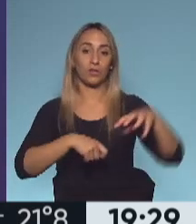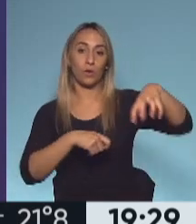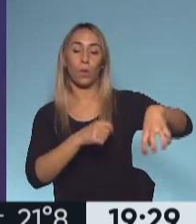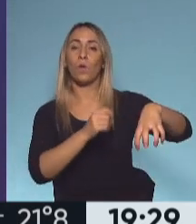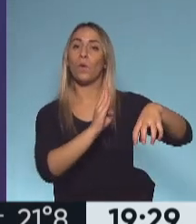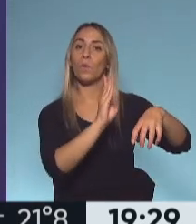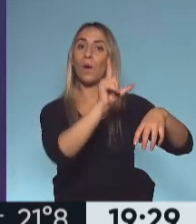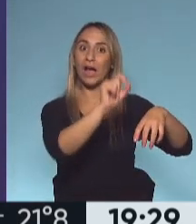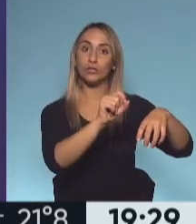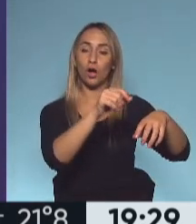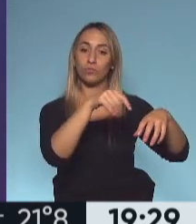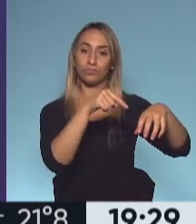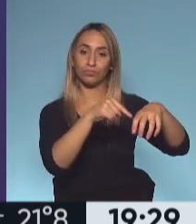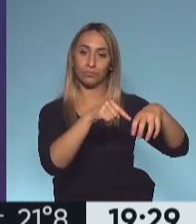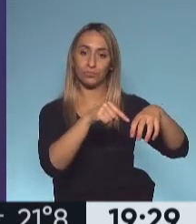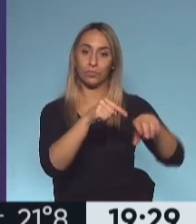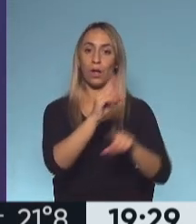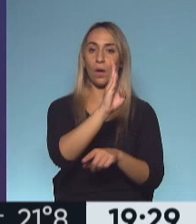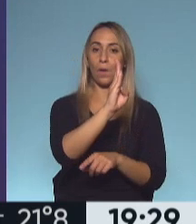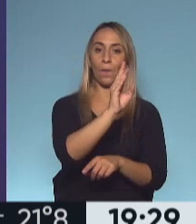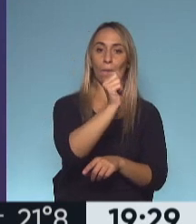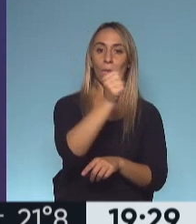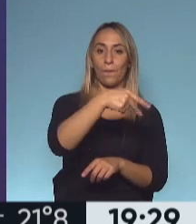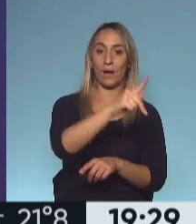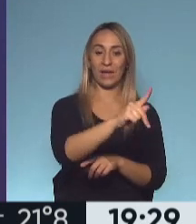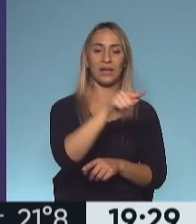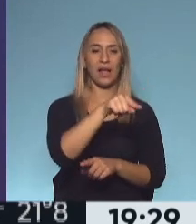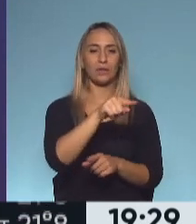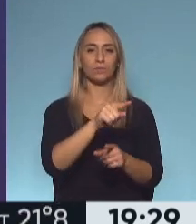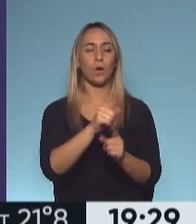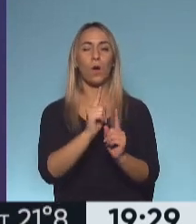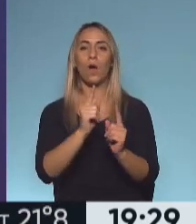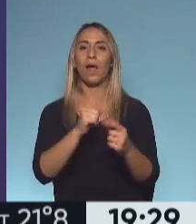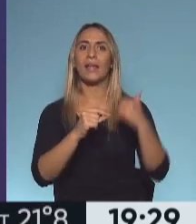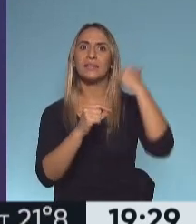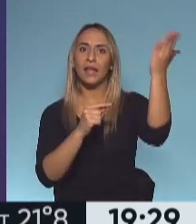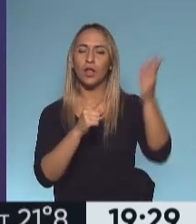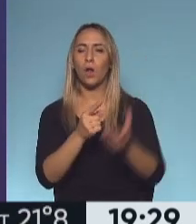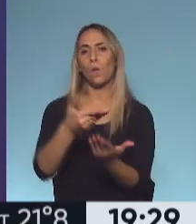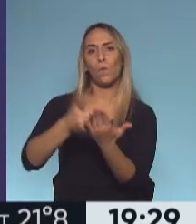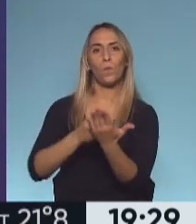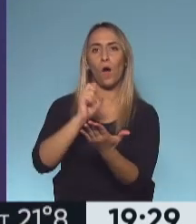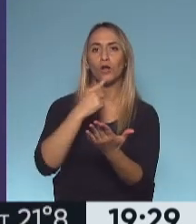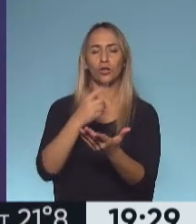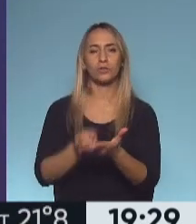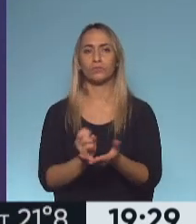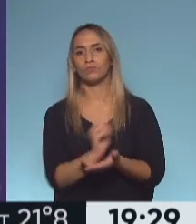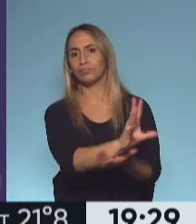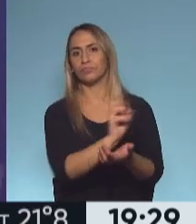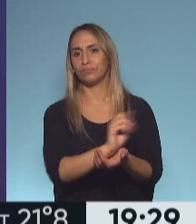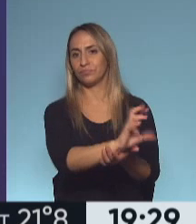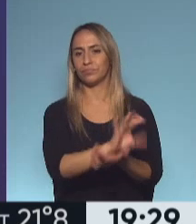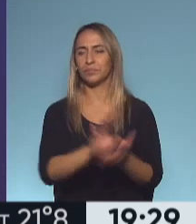de los bancos encargados de la colocación de los bonos de la deuda externa en el exterior. La operación involucró a unos